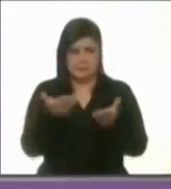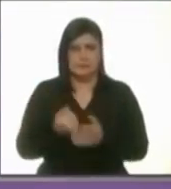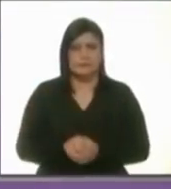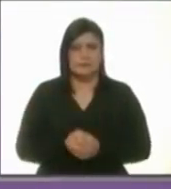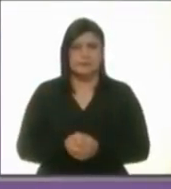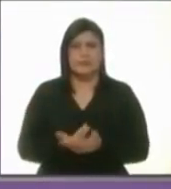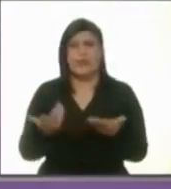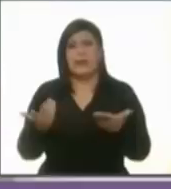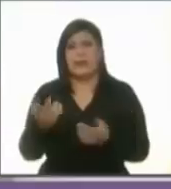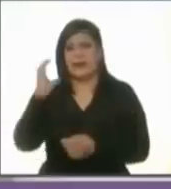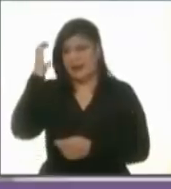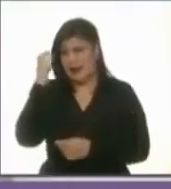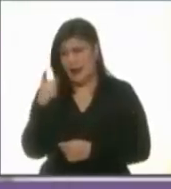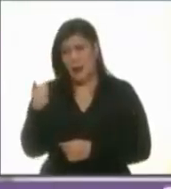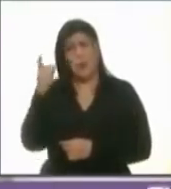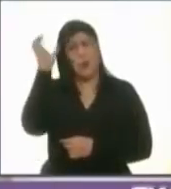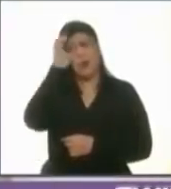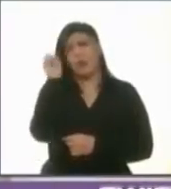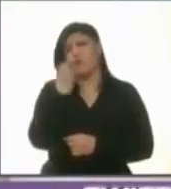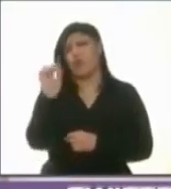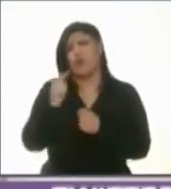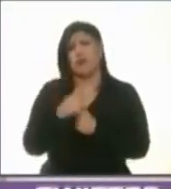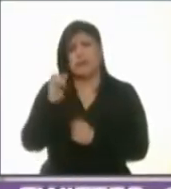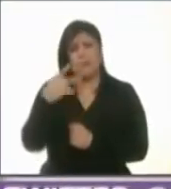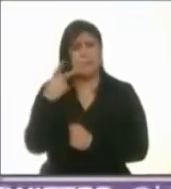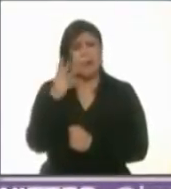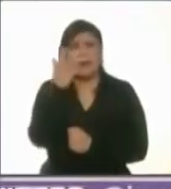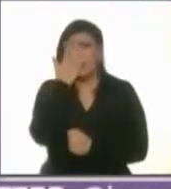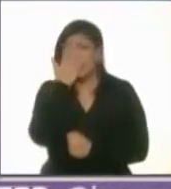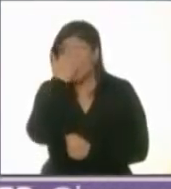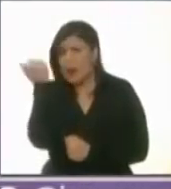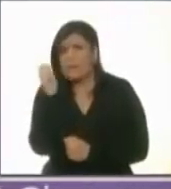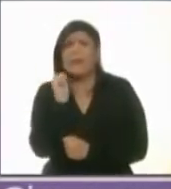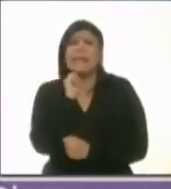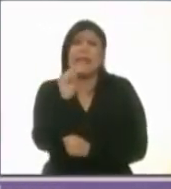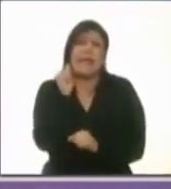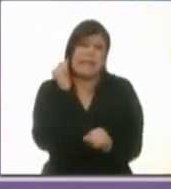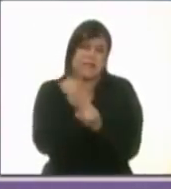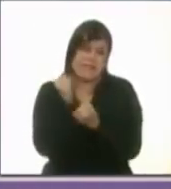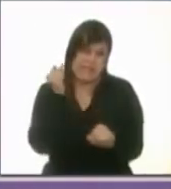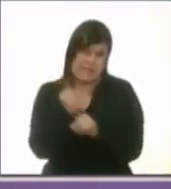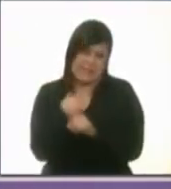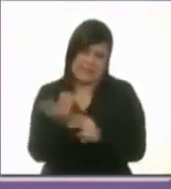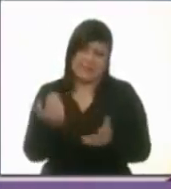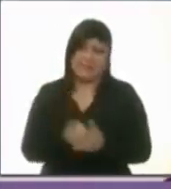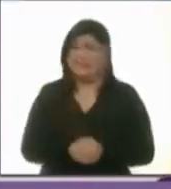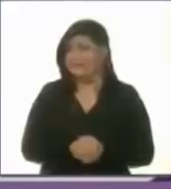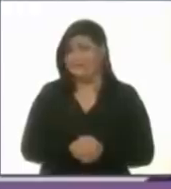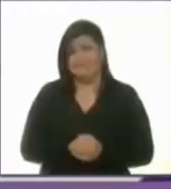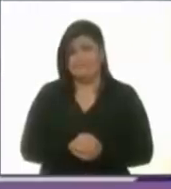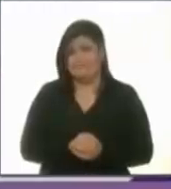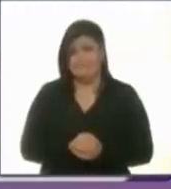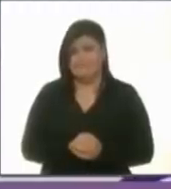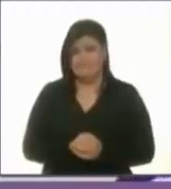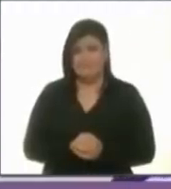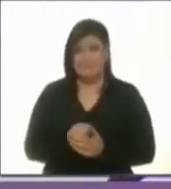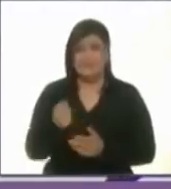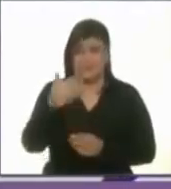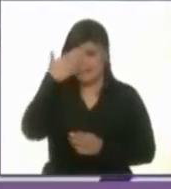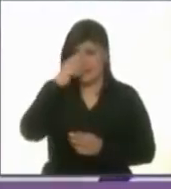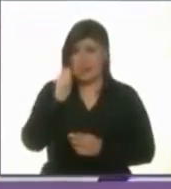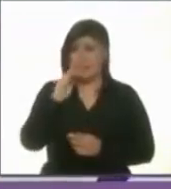Claudia, serás muy científica pero de internet no tienes ni idea. ¿Sabes qué es el Big Data?